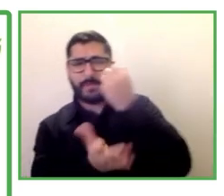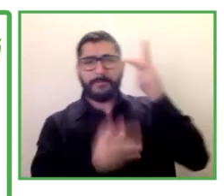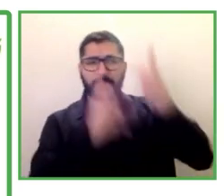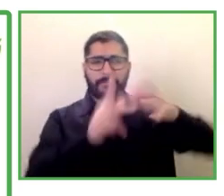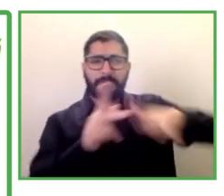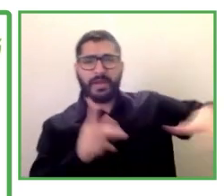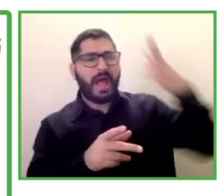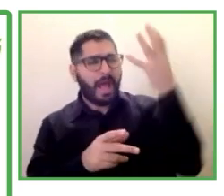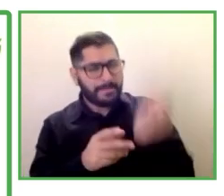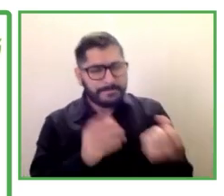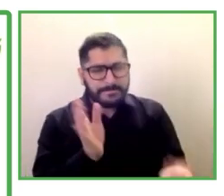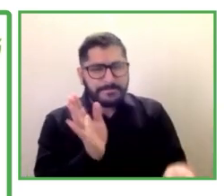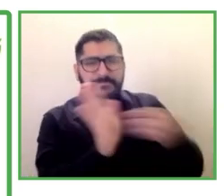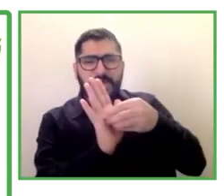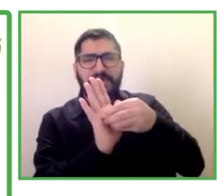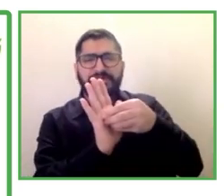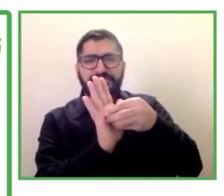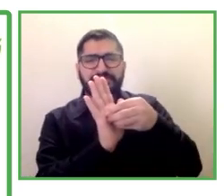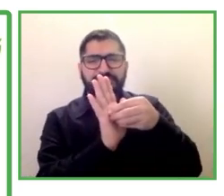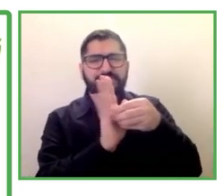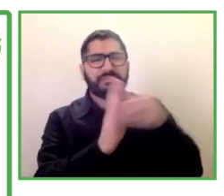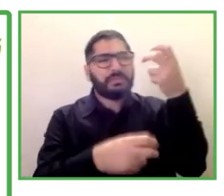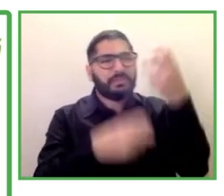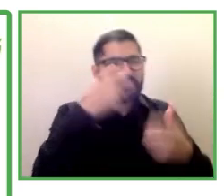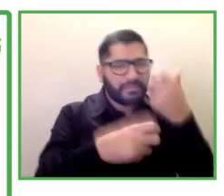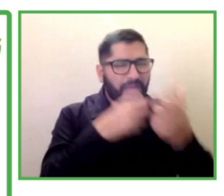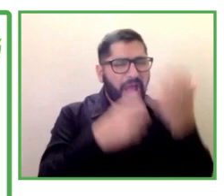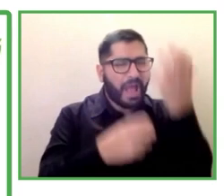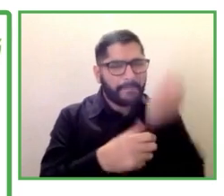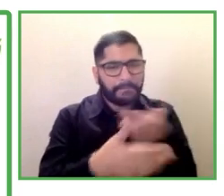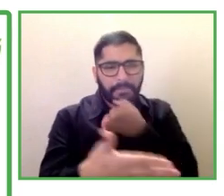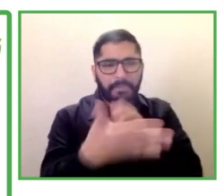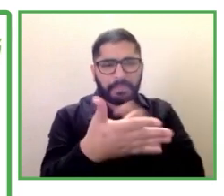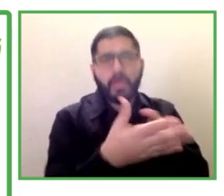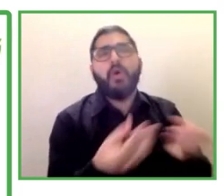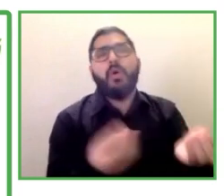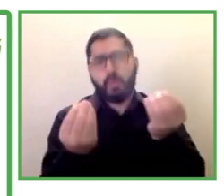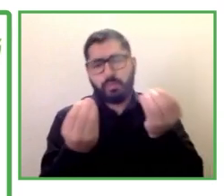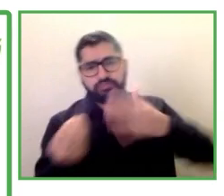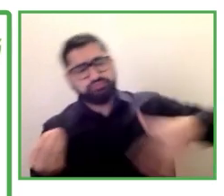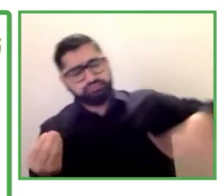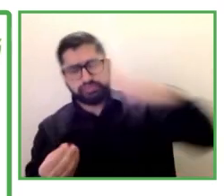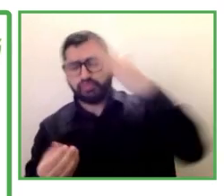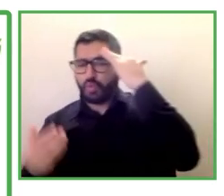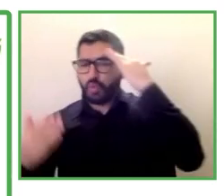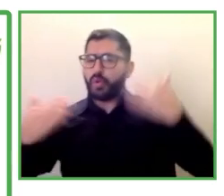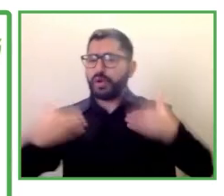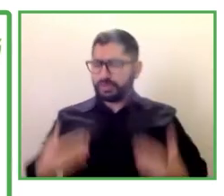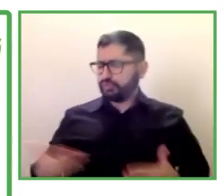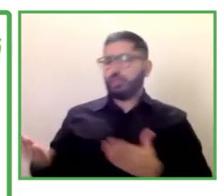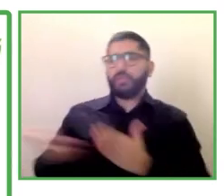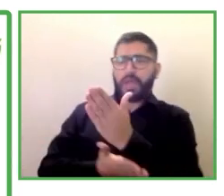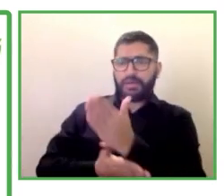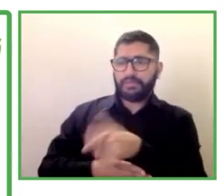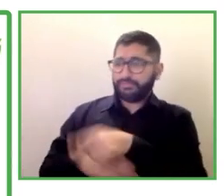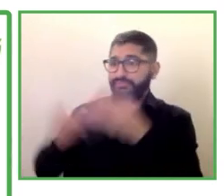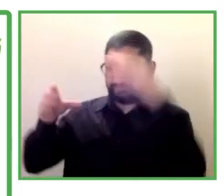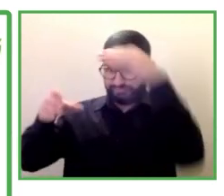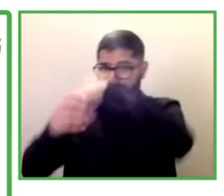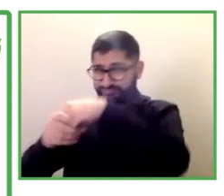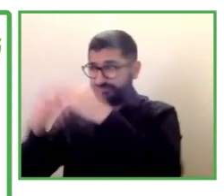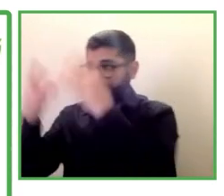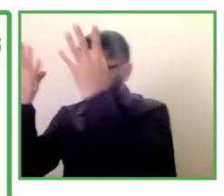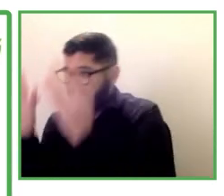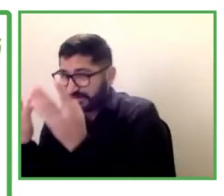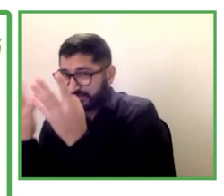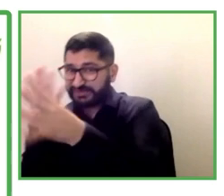las autoridades penitenciarias, salgan todos los días de la institución penitenciaria para desarrollar un trabajo